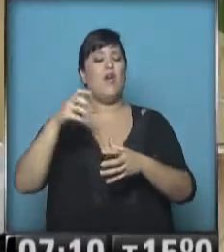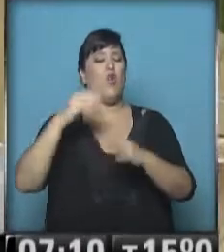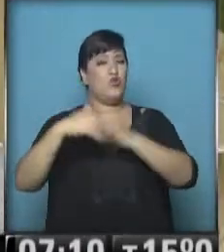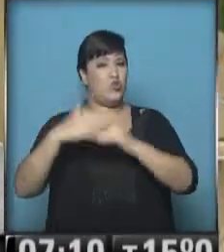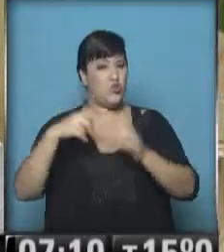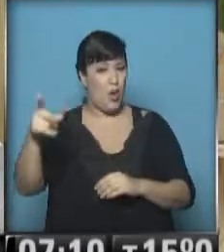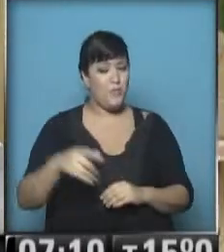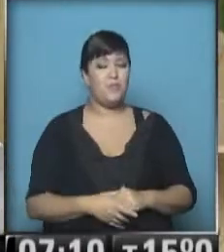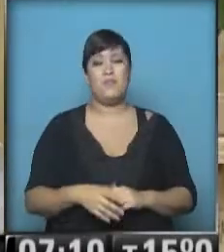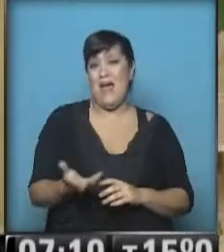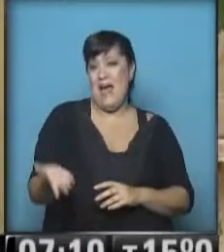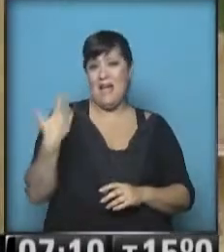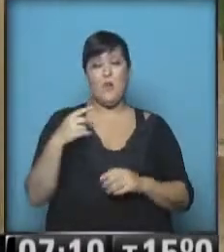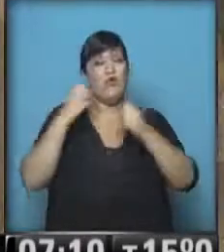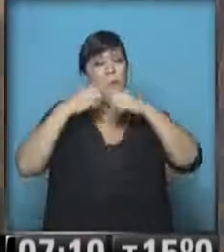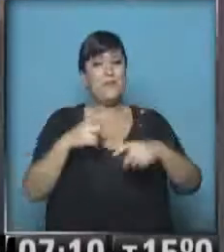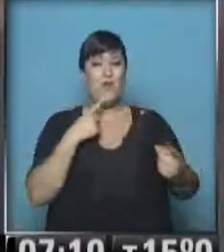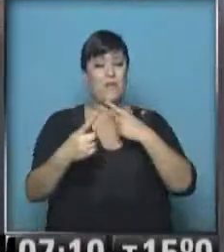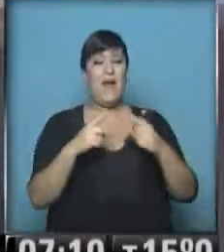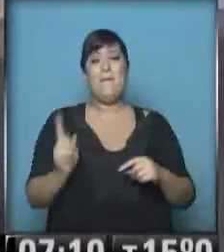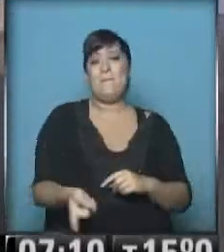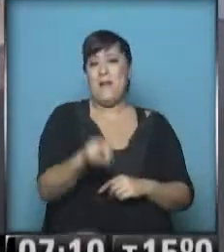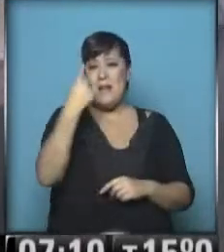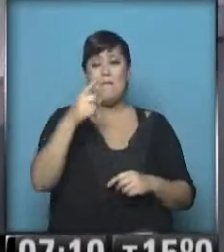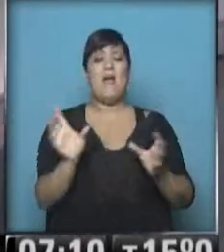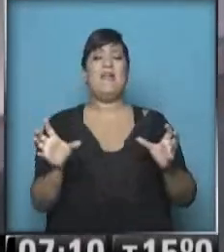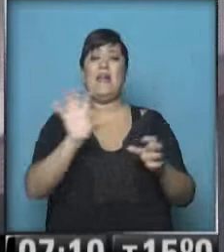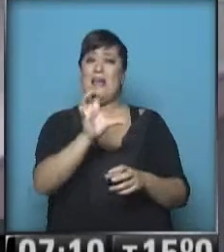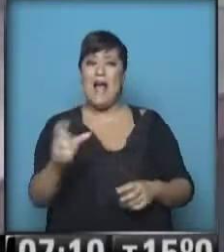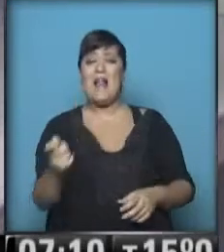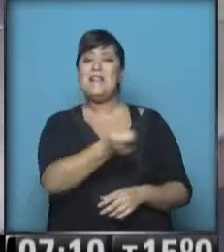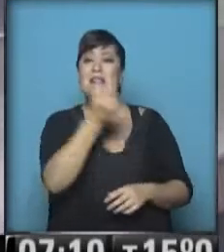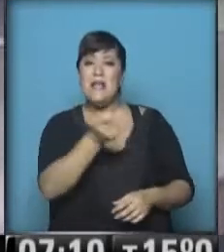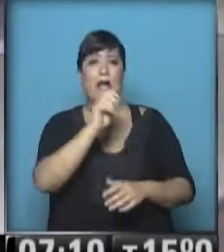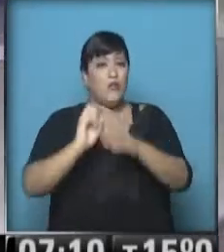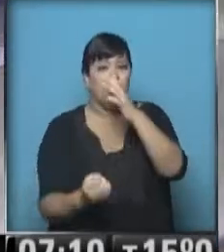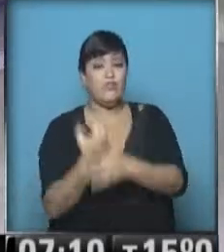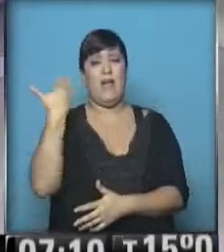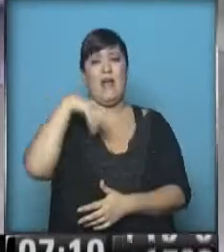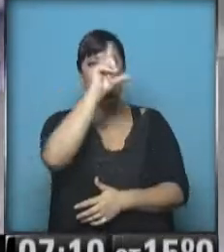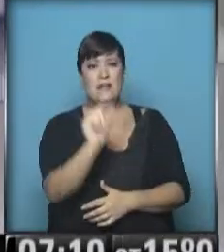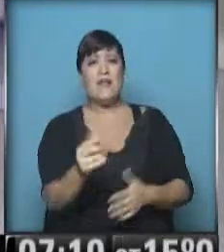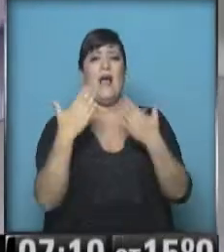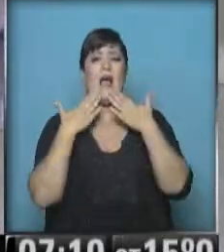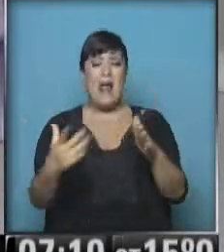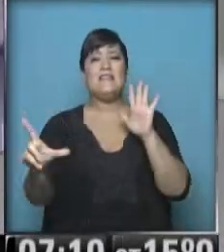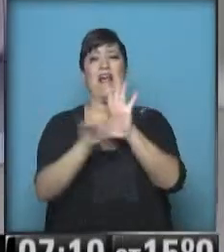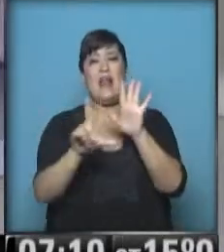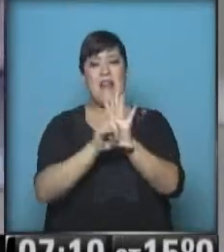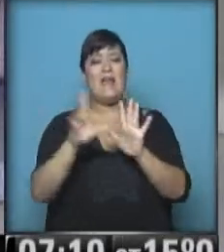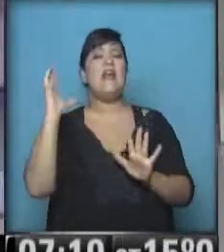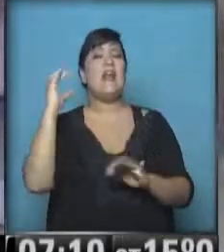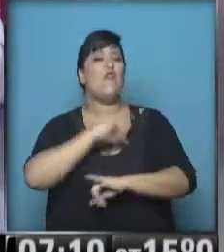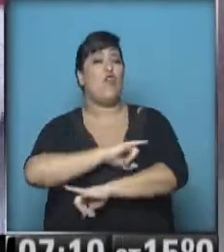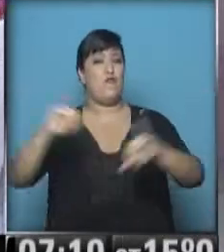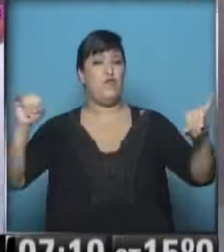empezaba la entrevista recordaban que somos el primer canal sindical del mundo que ha nacido en Argentina gracias a la ley de radio difusión? Claro,